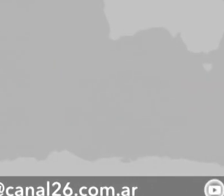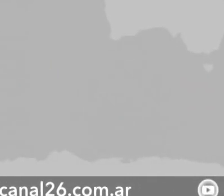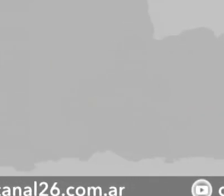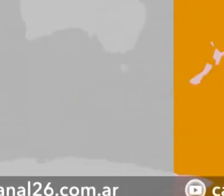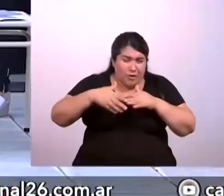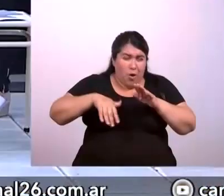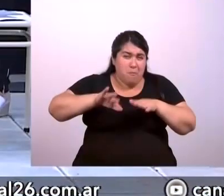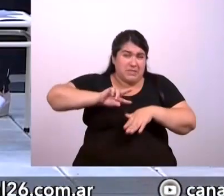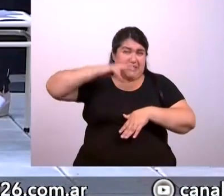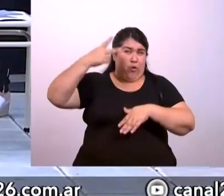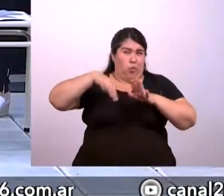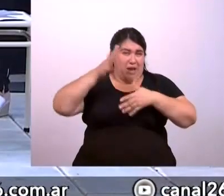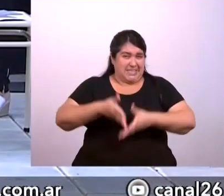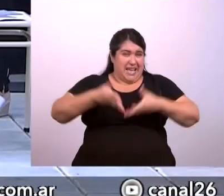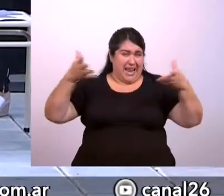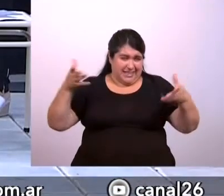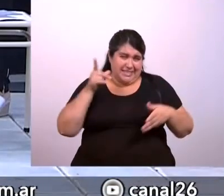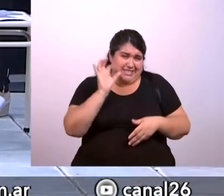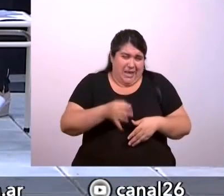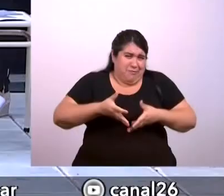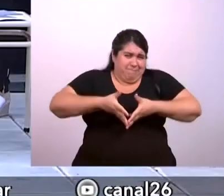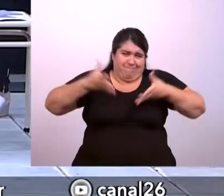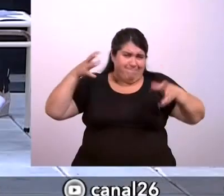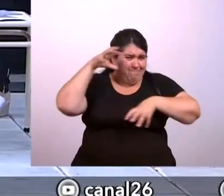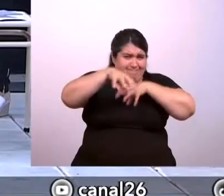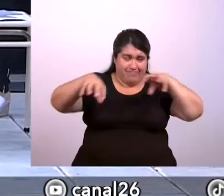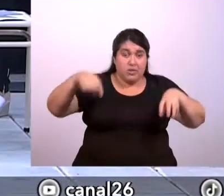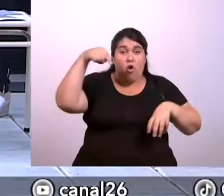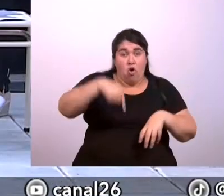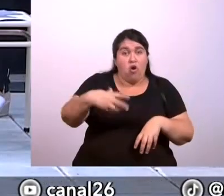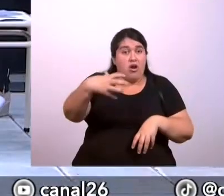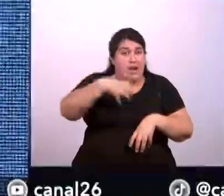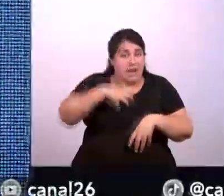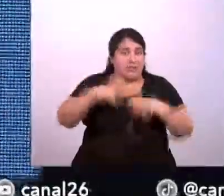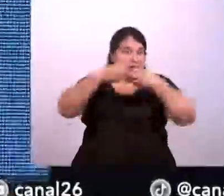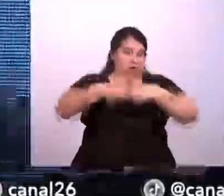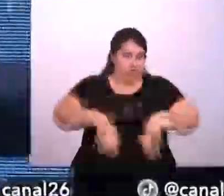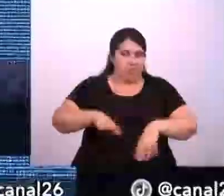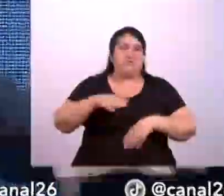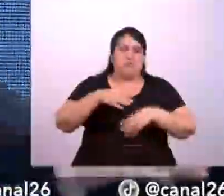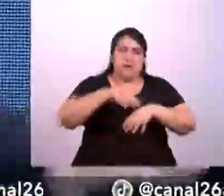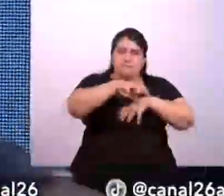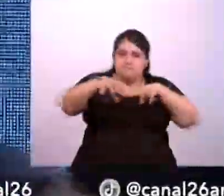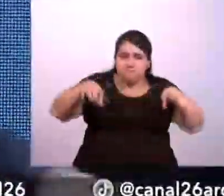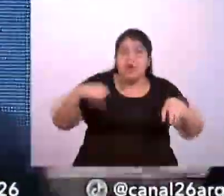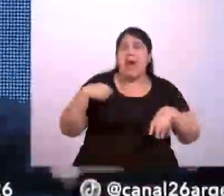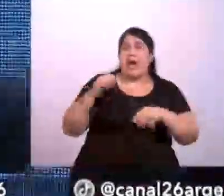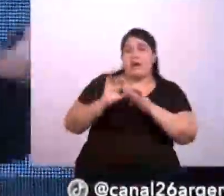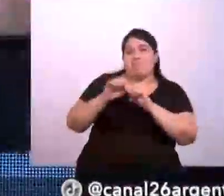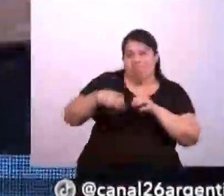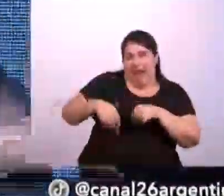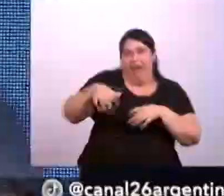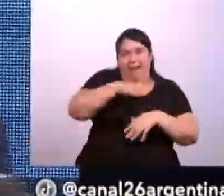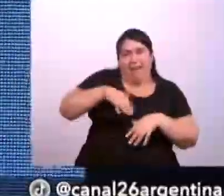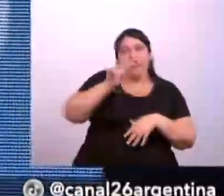Y en vivo nos vamos con el gobernador de la provincia de Buenos Aires que está en el jardín 992 de la localidad de Abasto inaugurando en ese jardín de Fantes el año